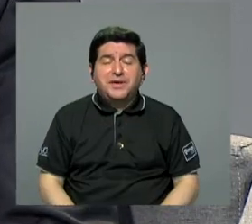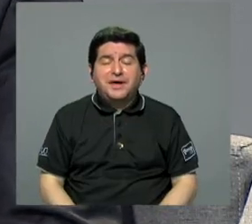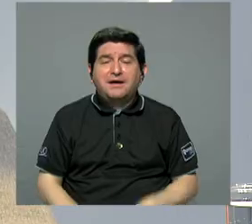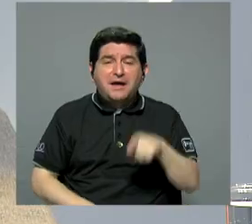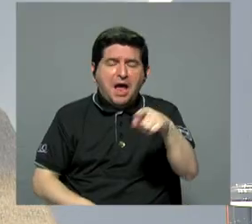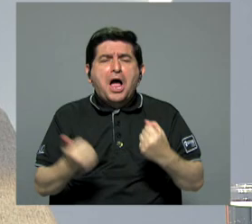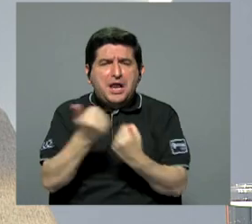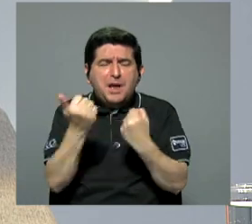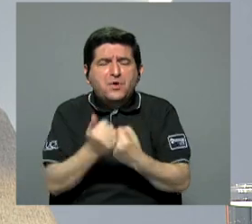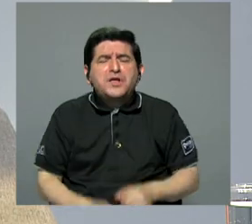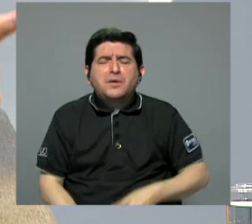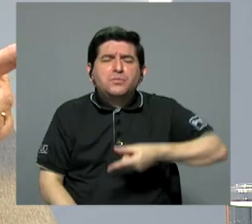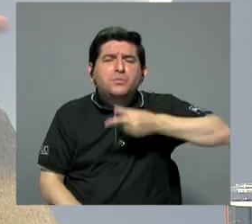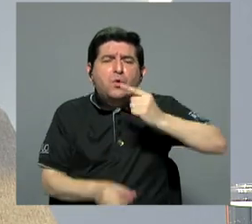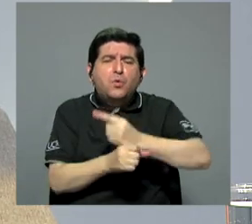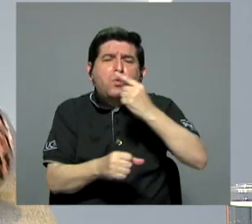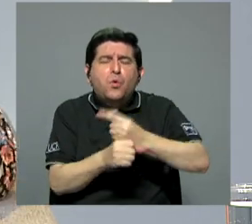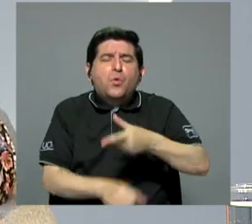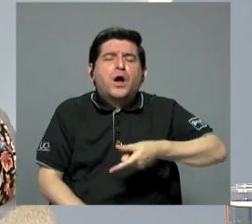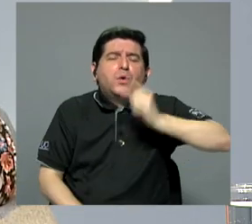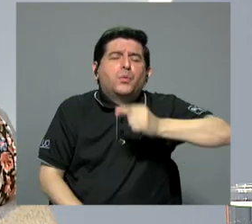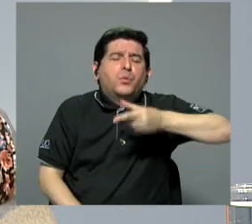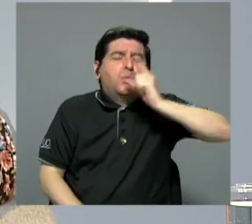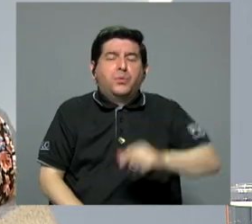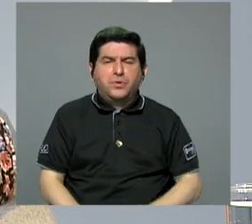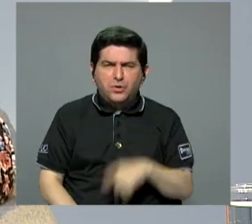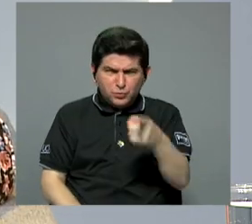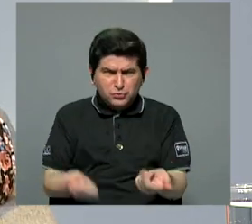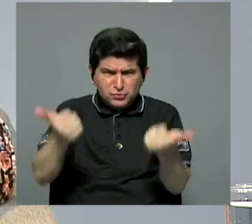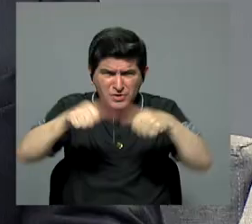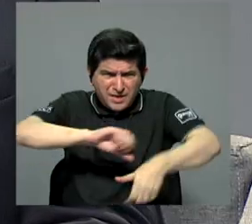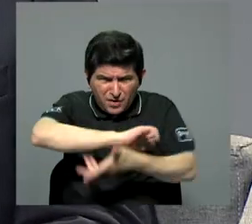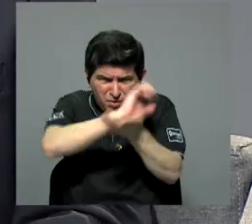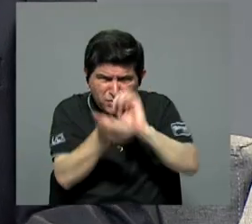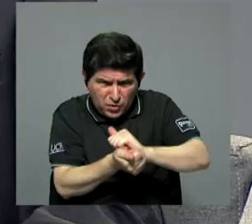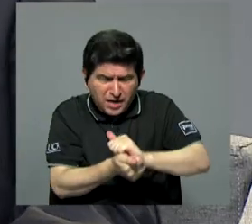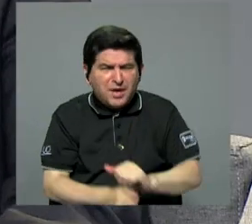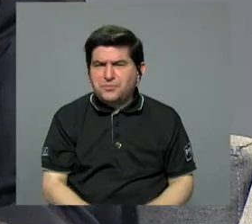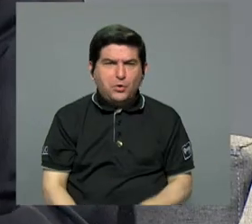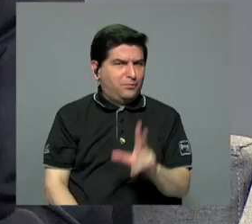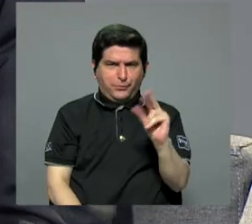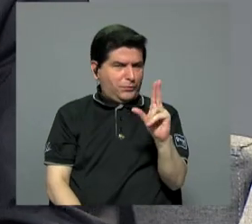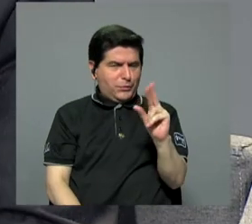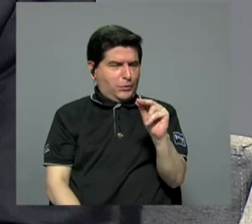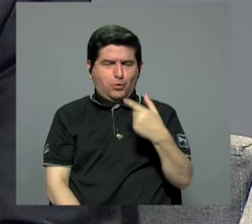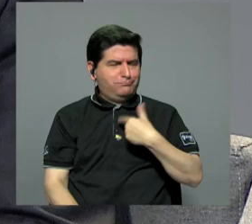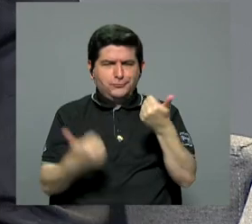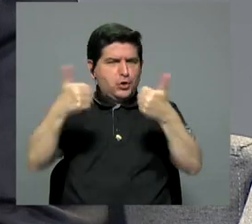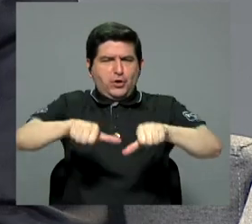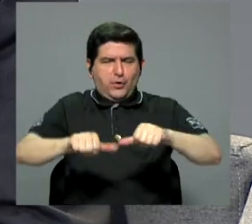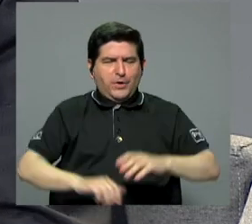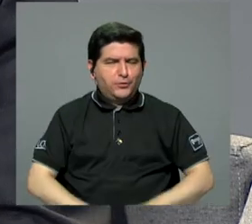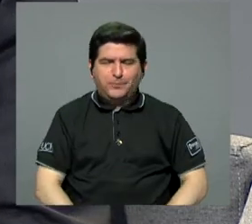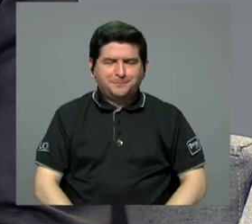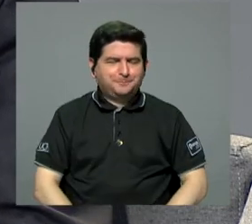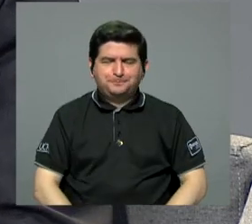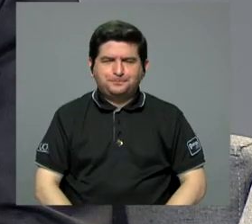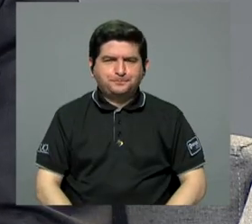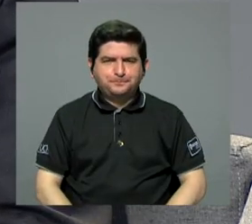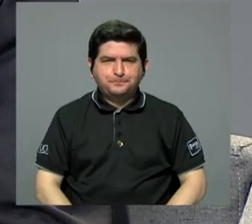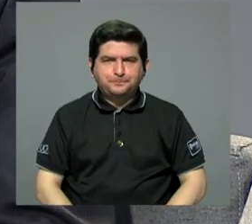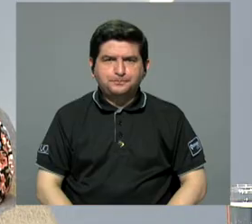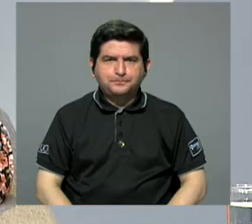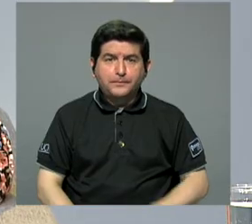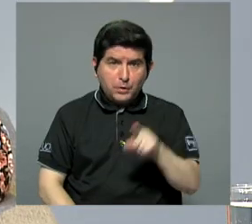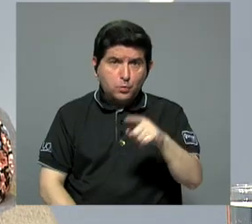apoyamos tomando guaro. Don Oscar, ¿pero usted está de acuerdo entonces con las reformas que se hicieron, con el aumento de la edad? No, no estoy de acuerdo. No, no estoy de acuerdo. ¿Usted